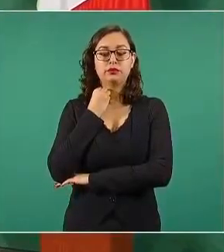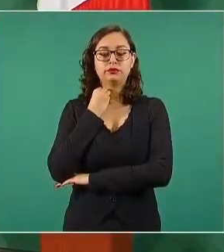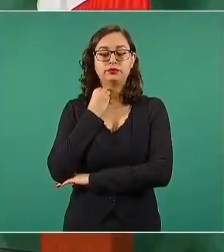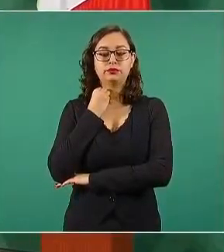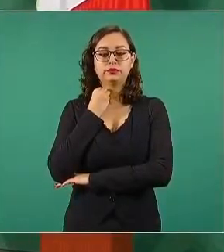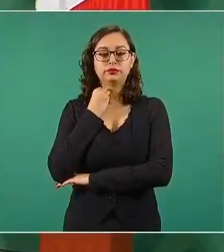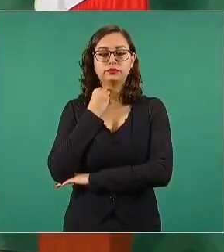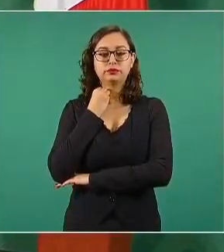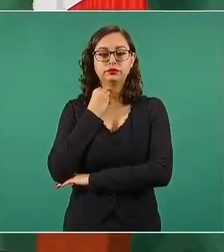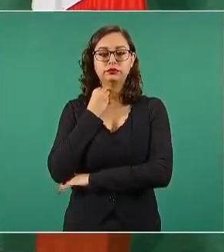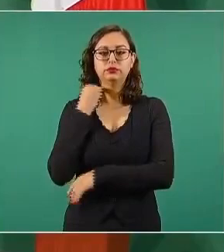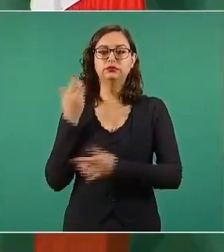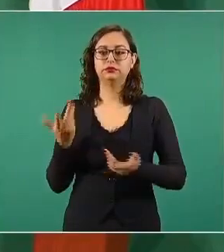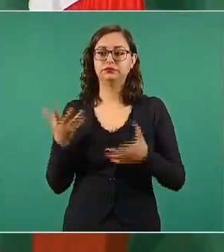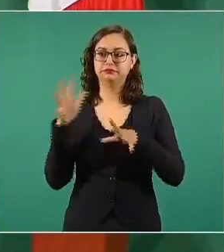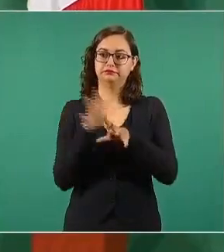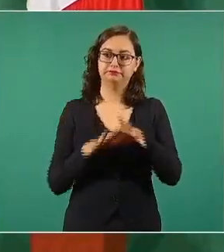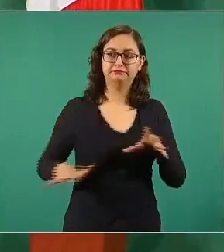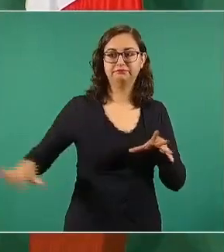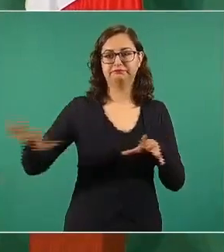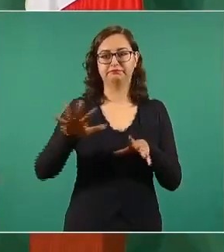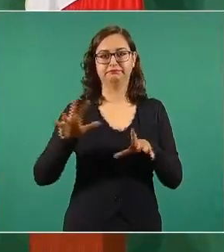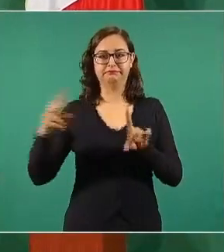dimensión social,